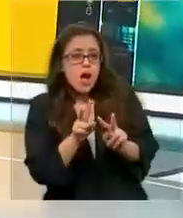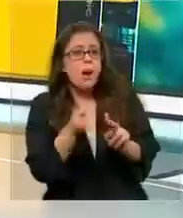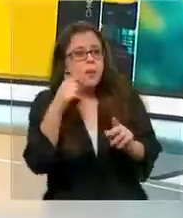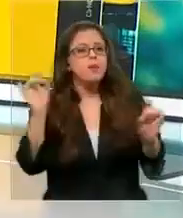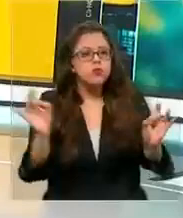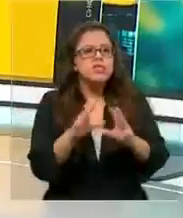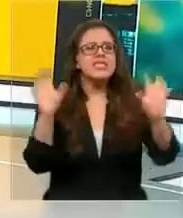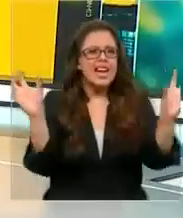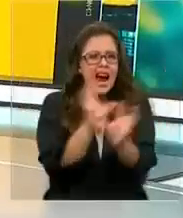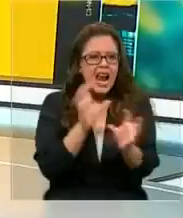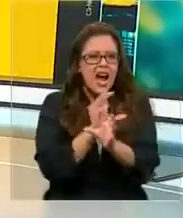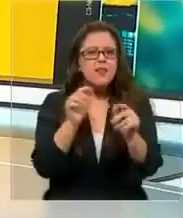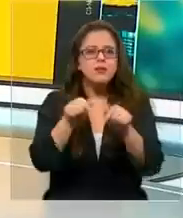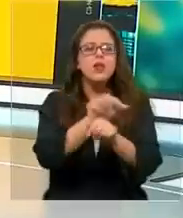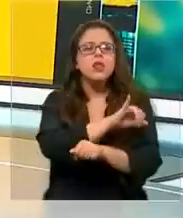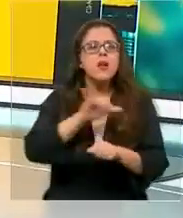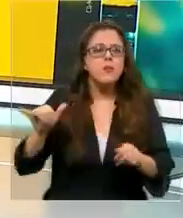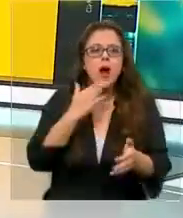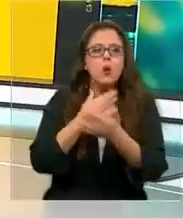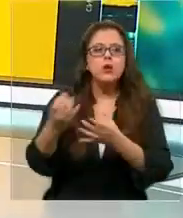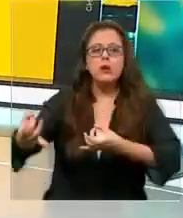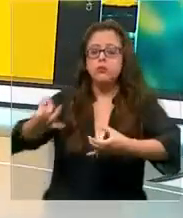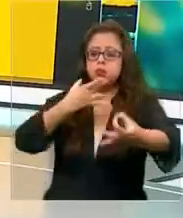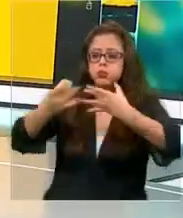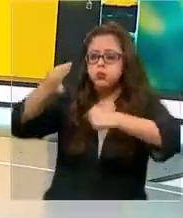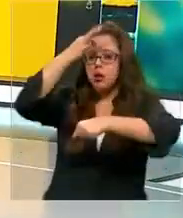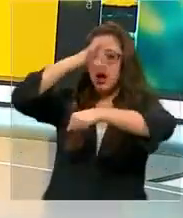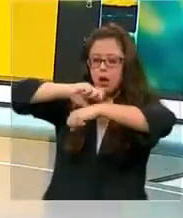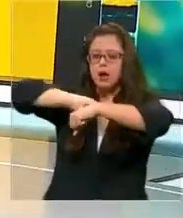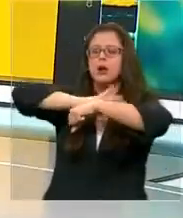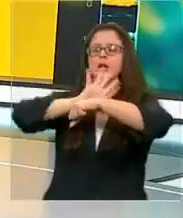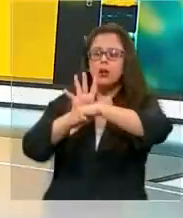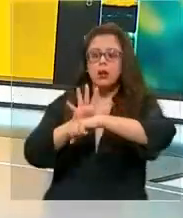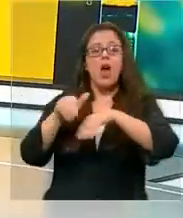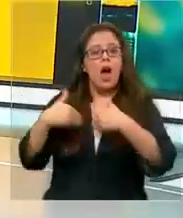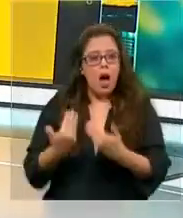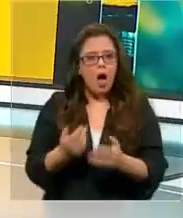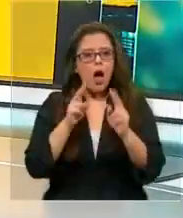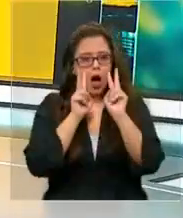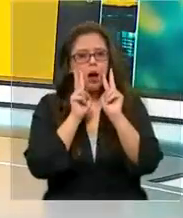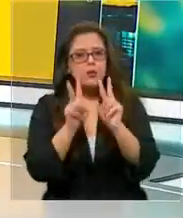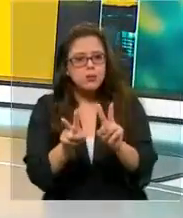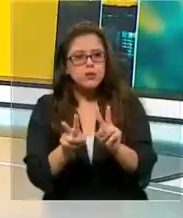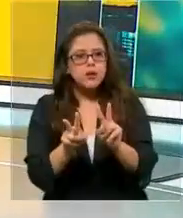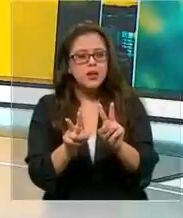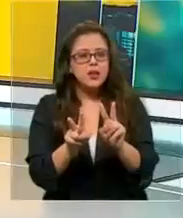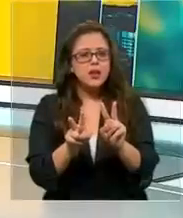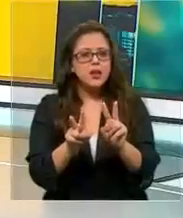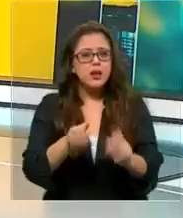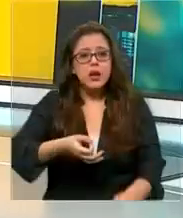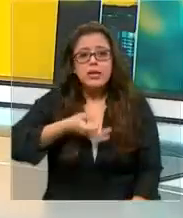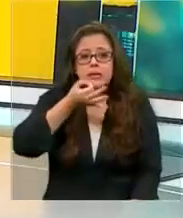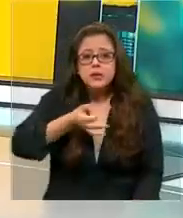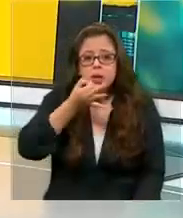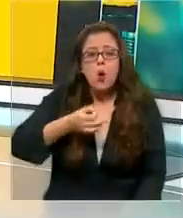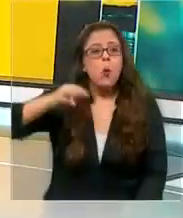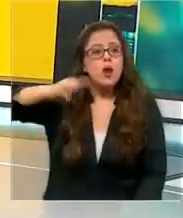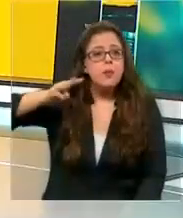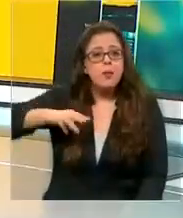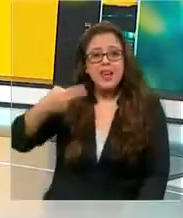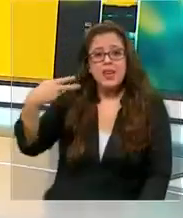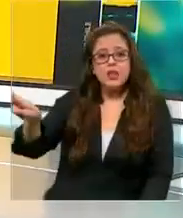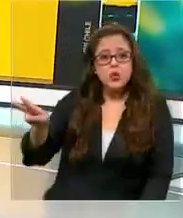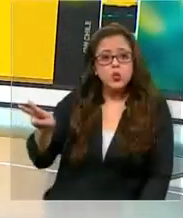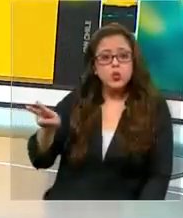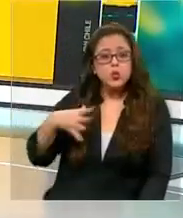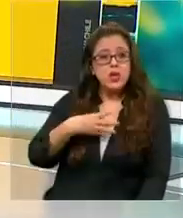ser grave y que ocurre después de haberse contagiado de coronavirus. A continuación les contamos el testimonio de una madre cuyo hijo